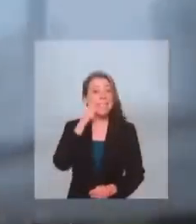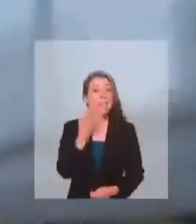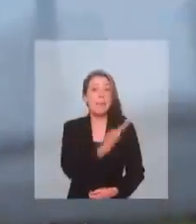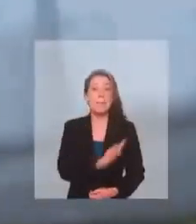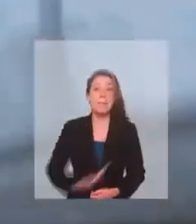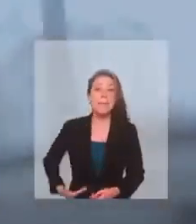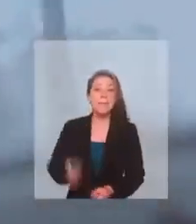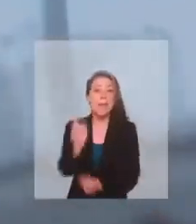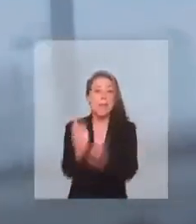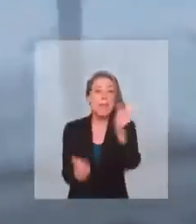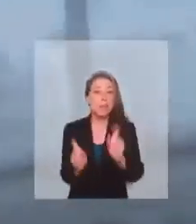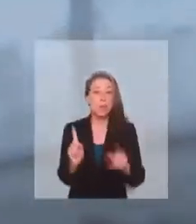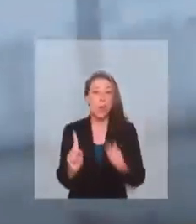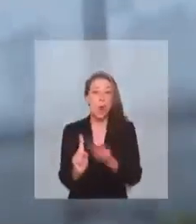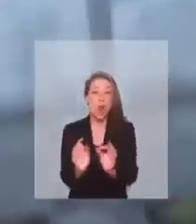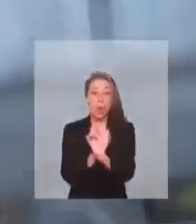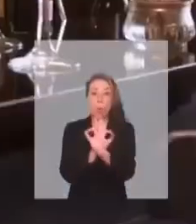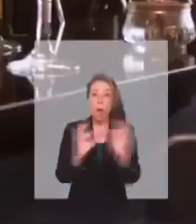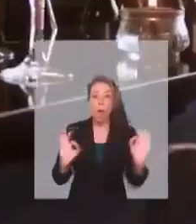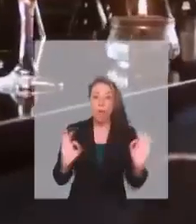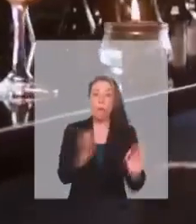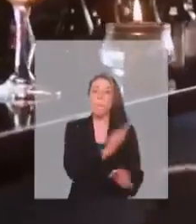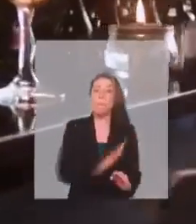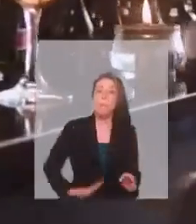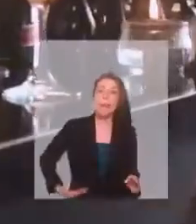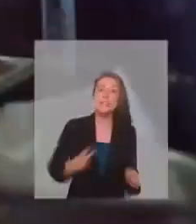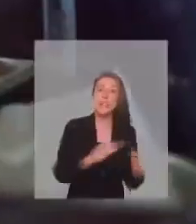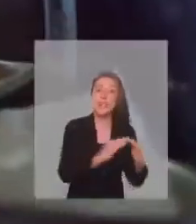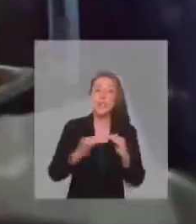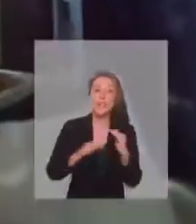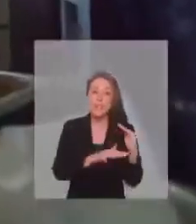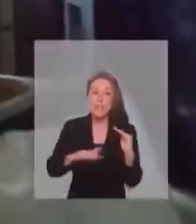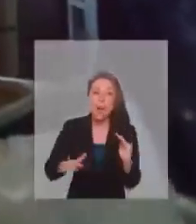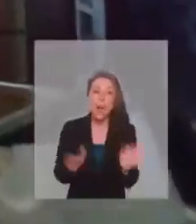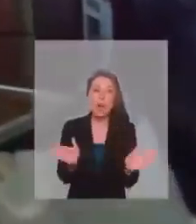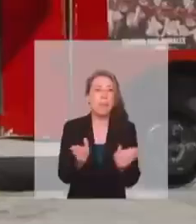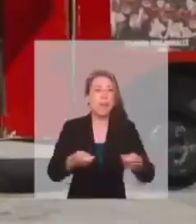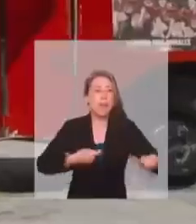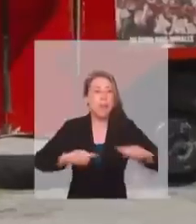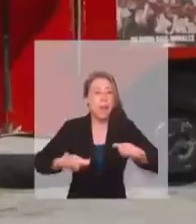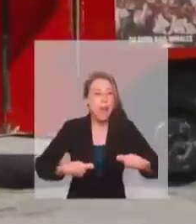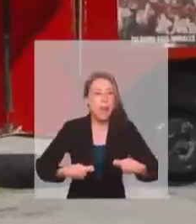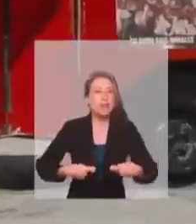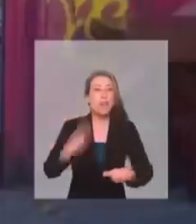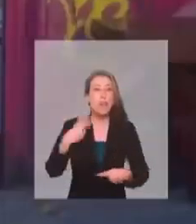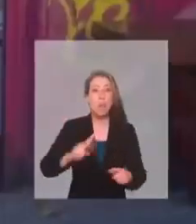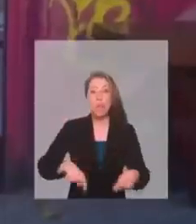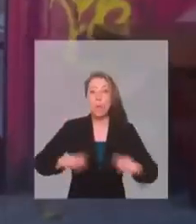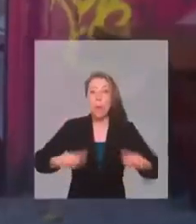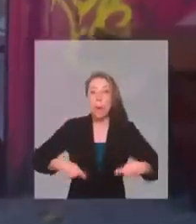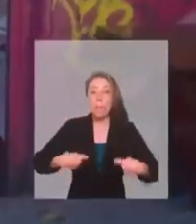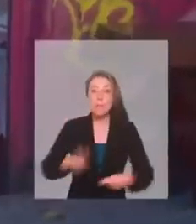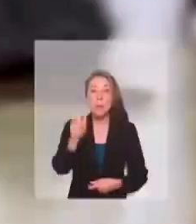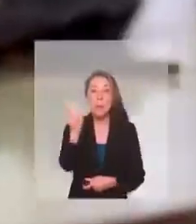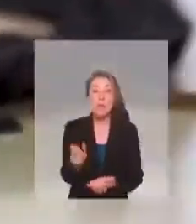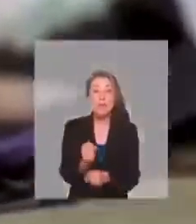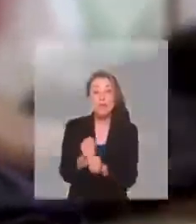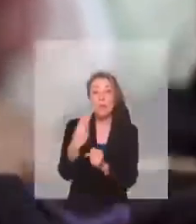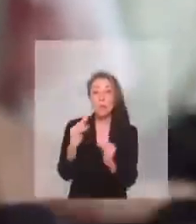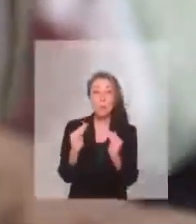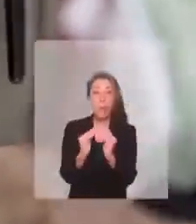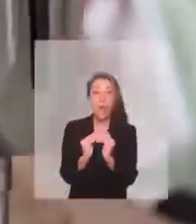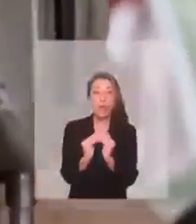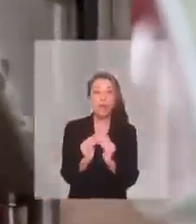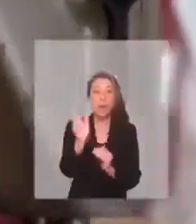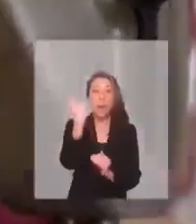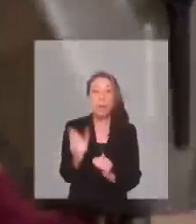las pymes es ser el presidente de los que no le regalaron nada. Es el presidente del barrio, del pequeño comerciante, del dueño del almacén, del que